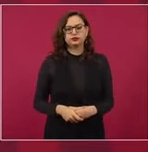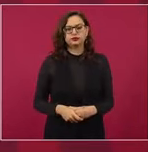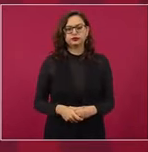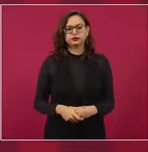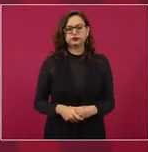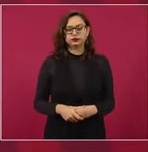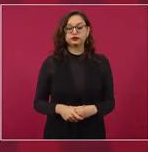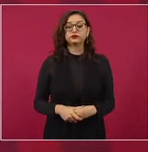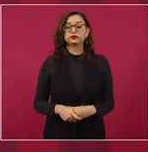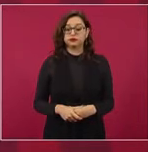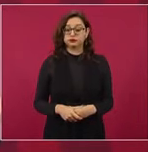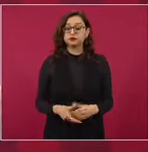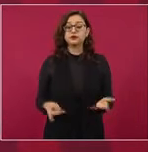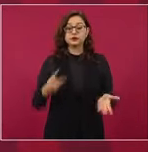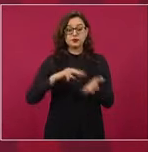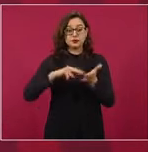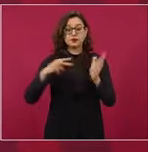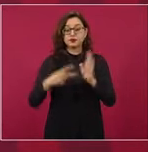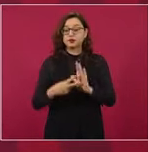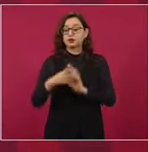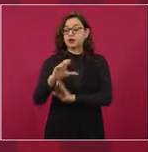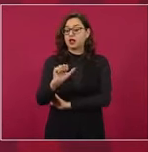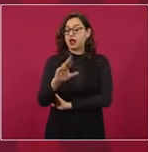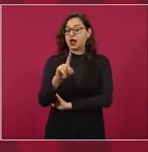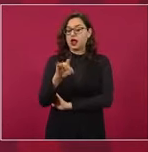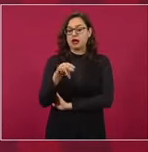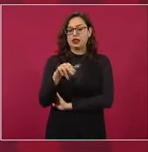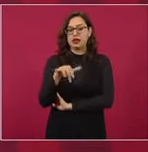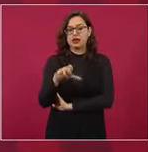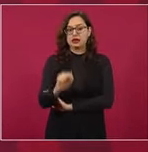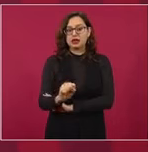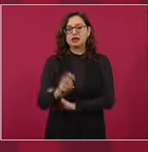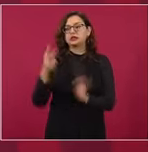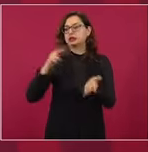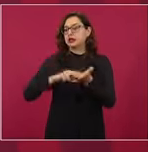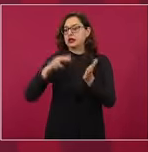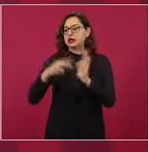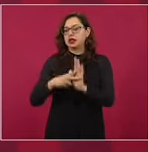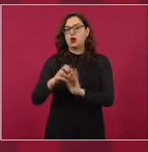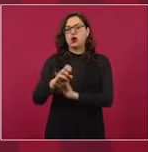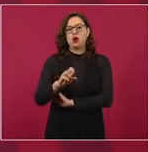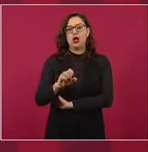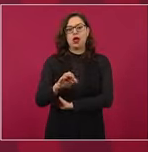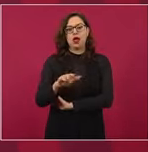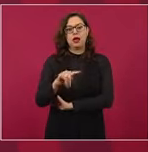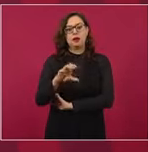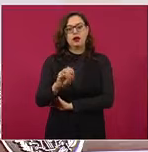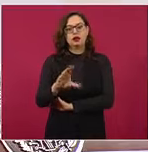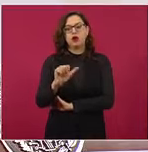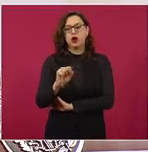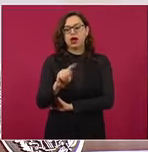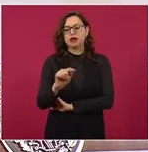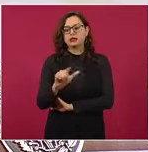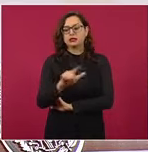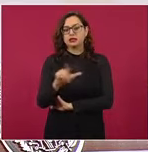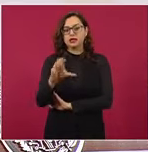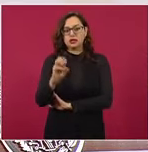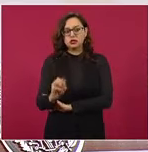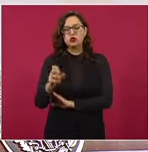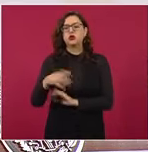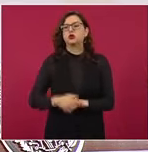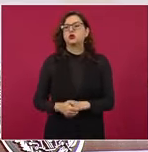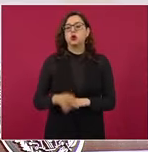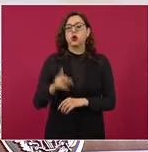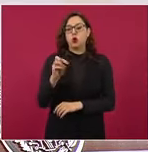desde luego el ingeniero Cárdenas, el ingeniero Roberto Castillo, Porfirio Muñoz Ledo,